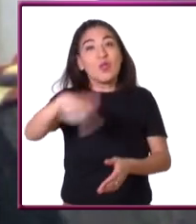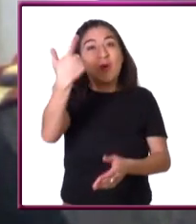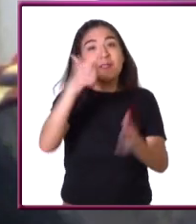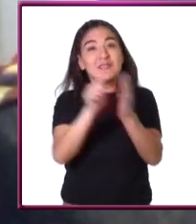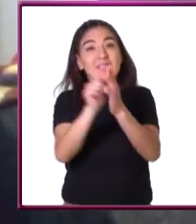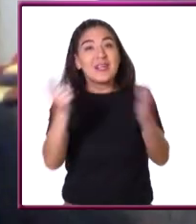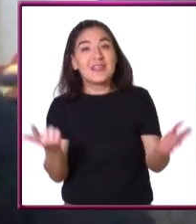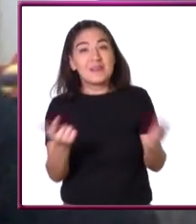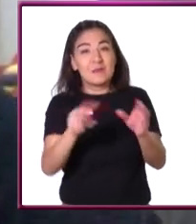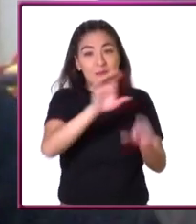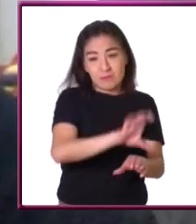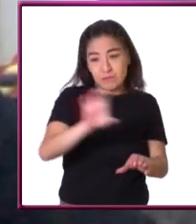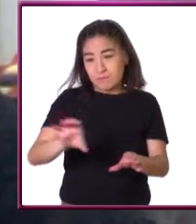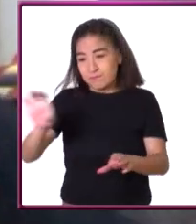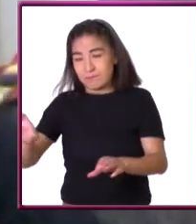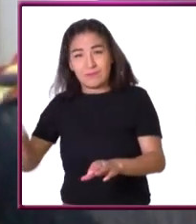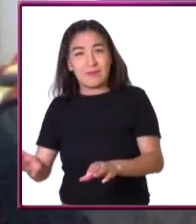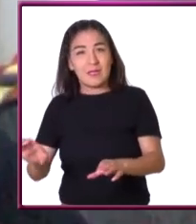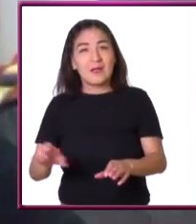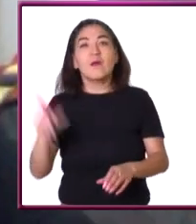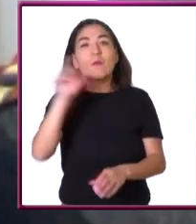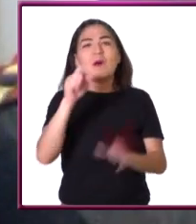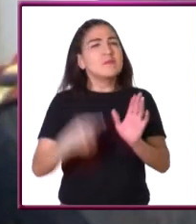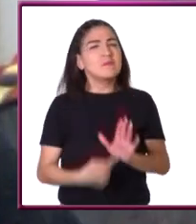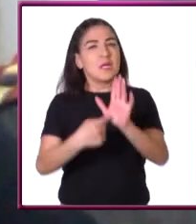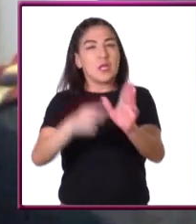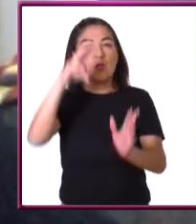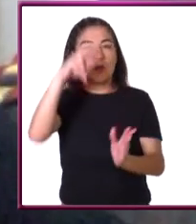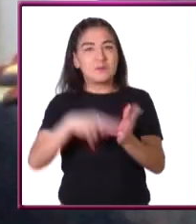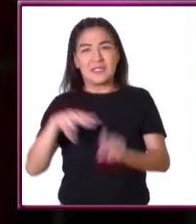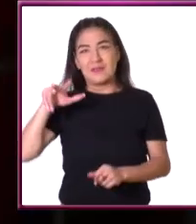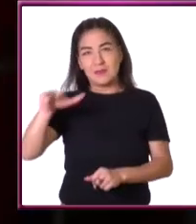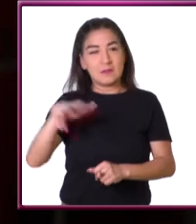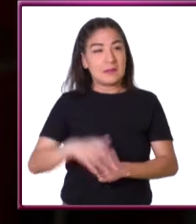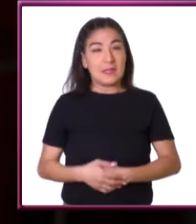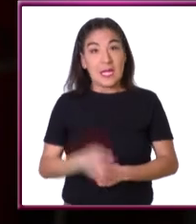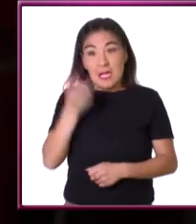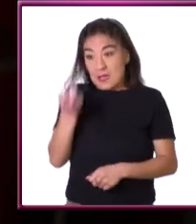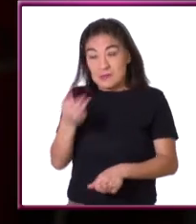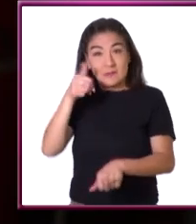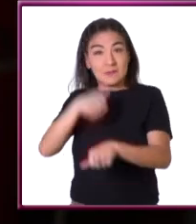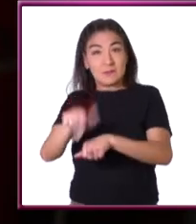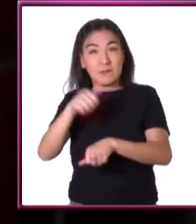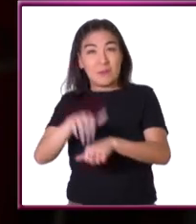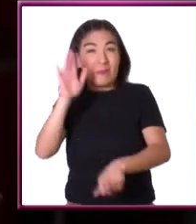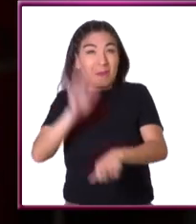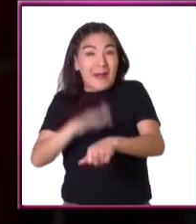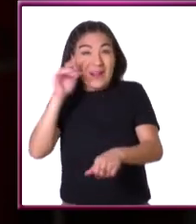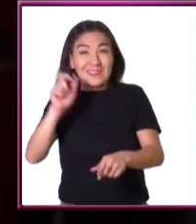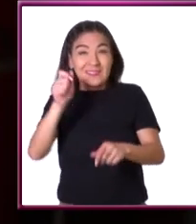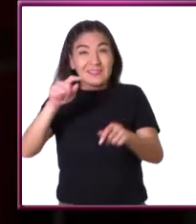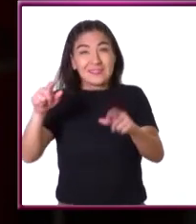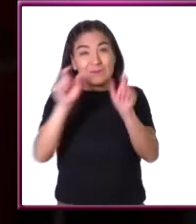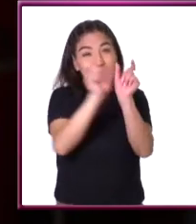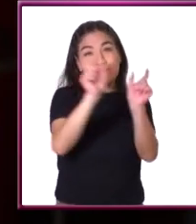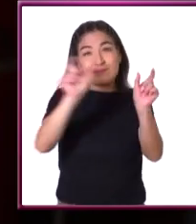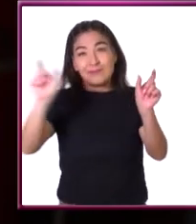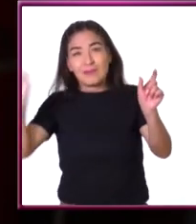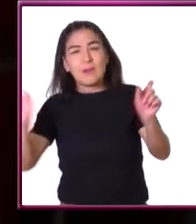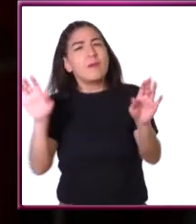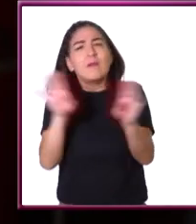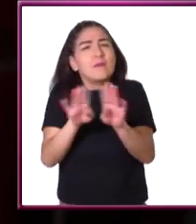de Don Quijote. ¿Cuándo se encontró? Se encontró en el 2018. ¿Y ese es el número primo más largo que se conoce entonces